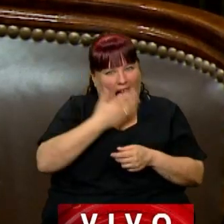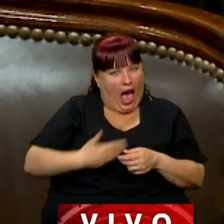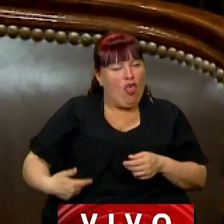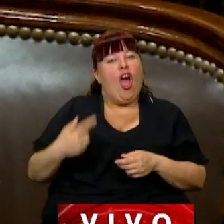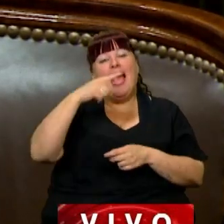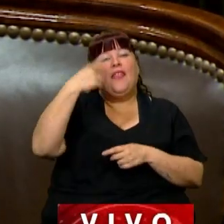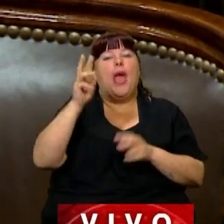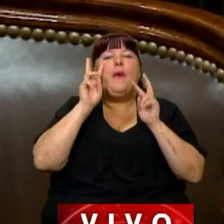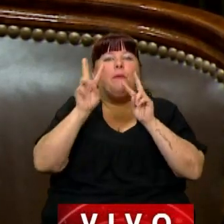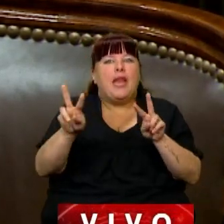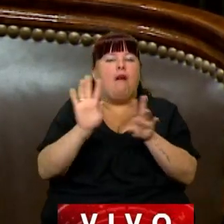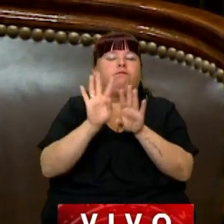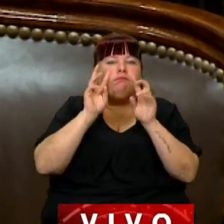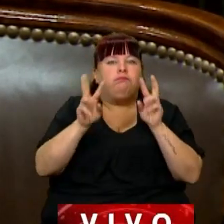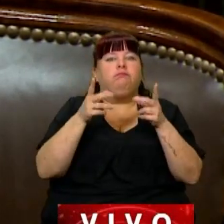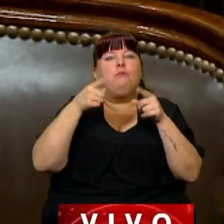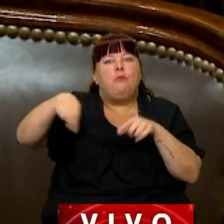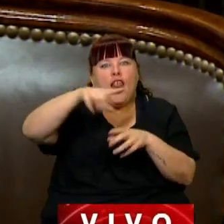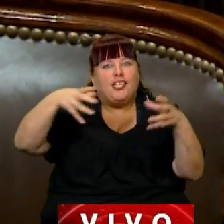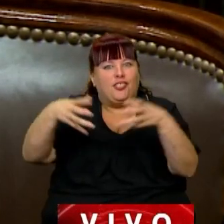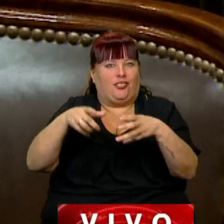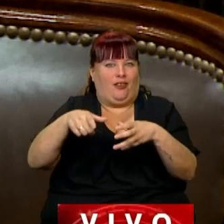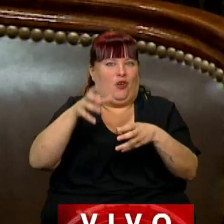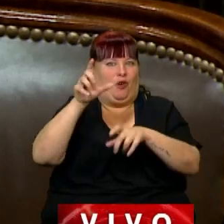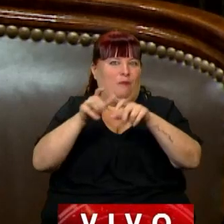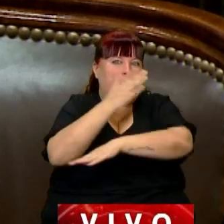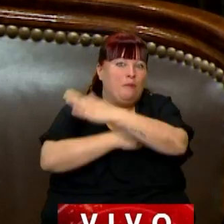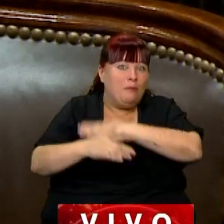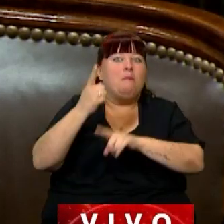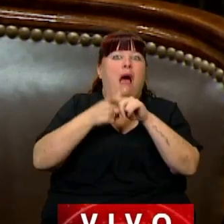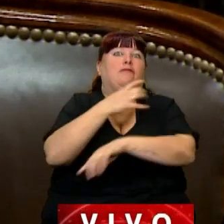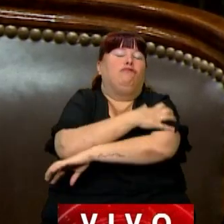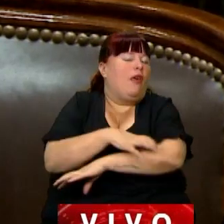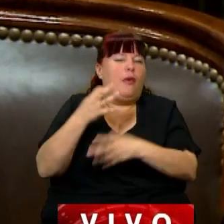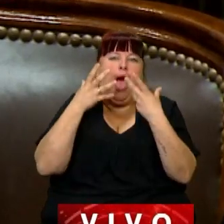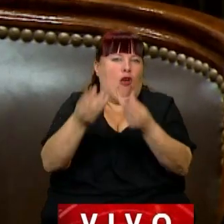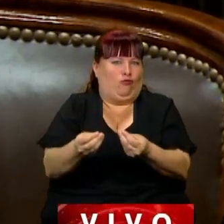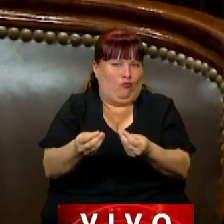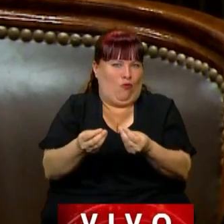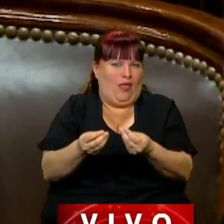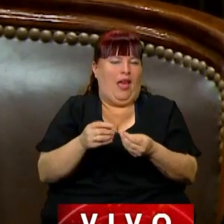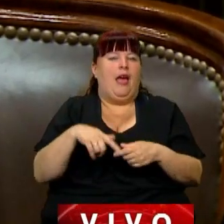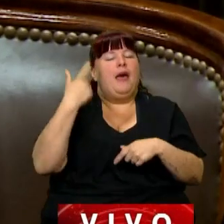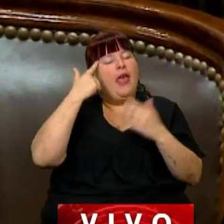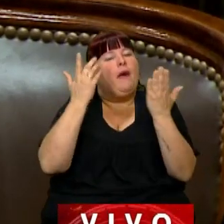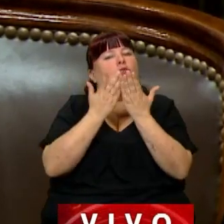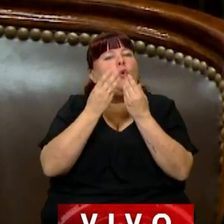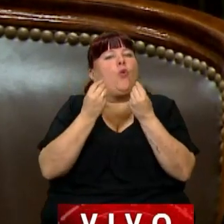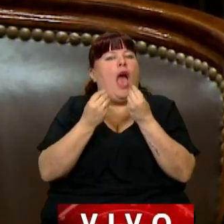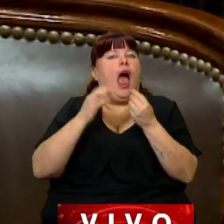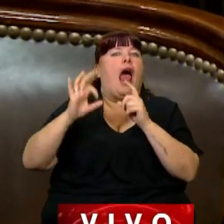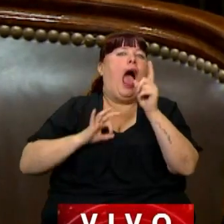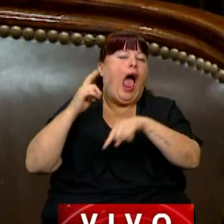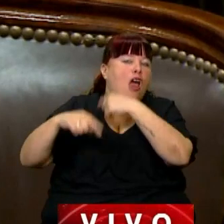y el Estado que esté mirando por esto. Es que es necesario reevaluar cada